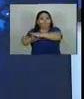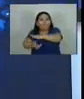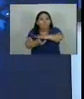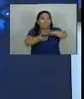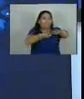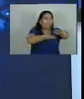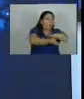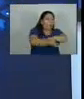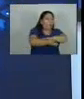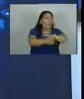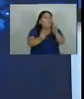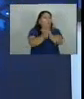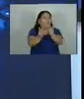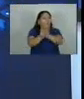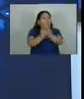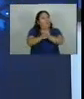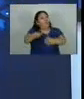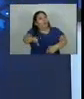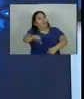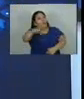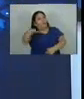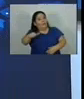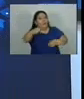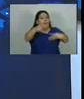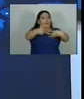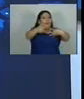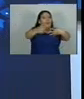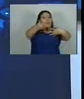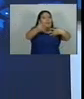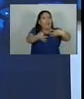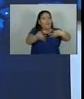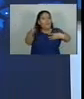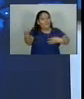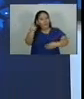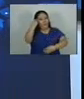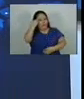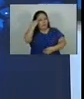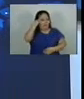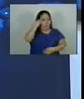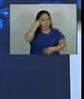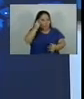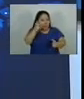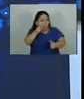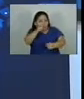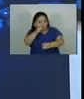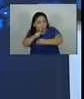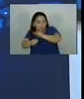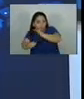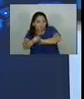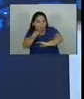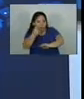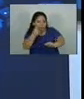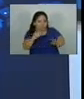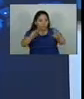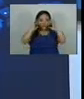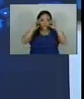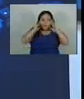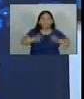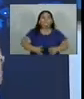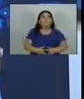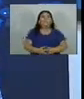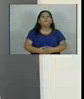advierten sobre otras consecuencias que esta ley tendrá para quienes decidan viajar de forma y regular atención a lo siguiente